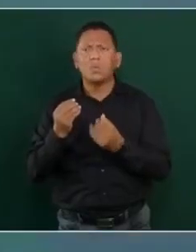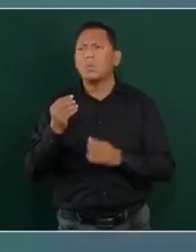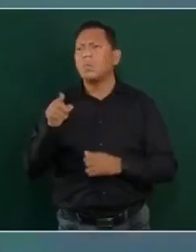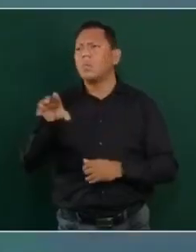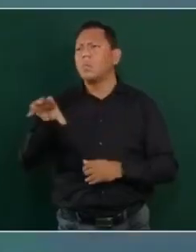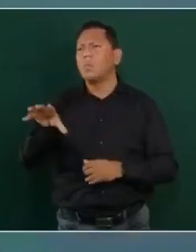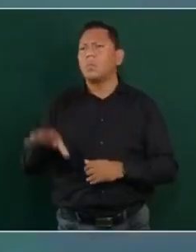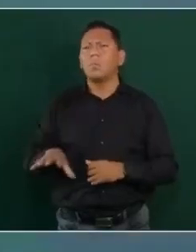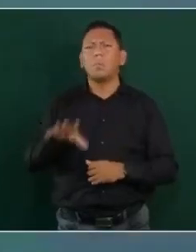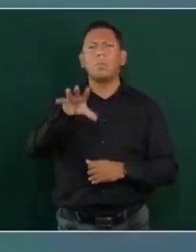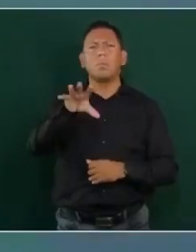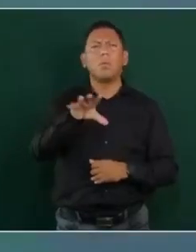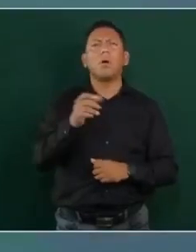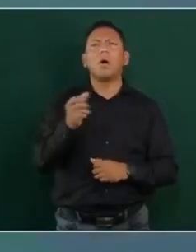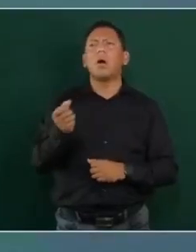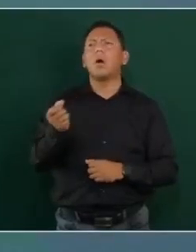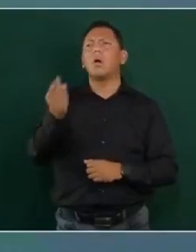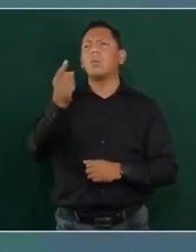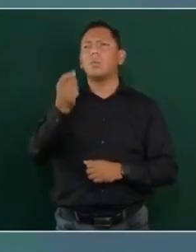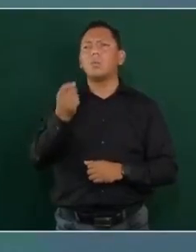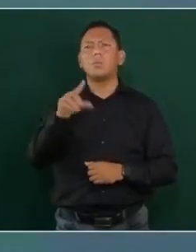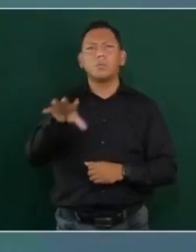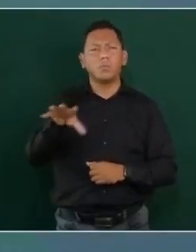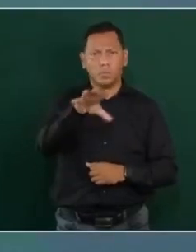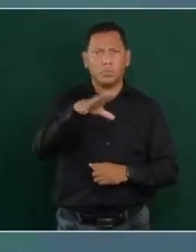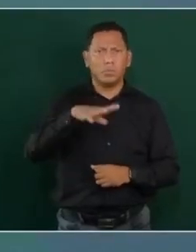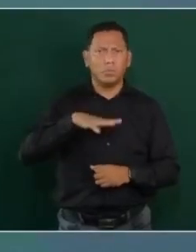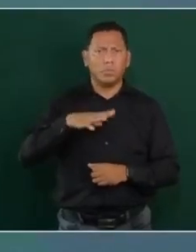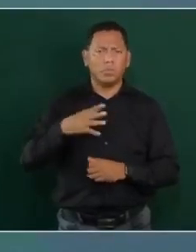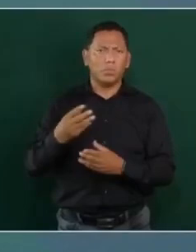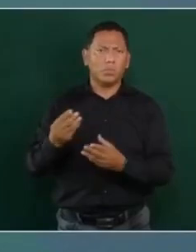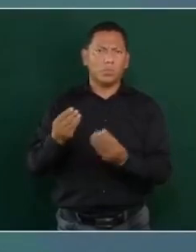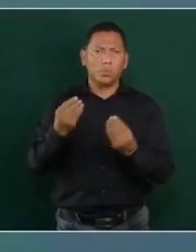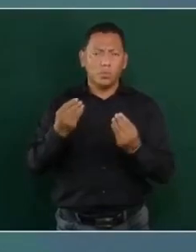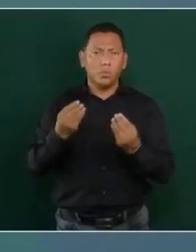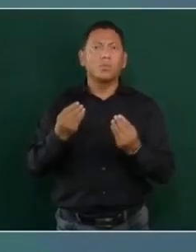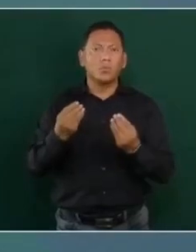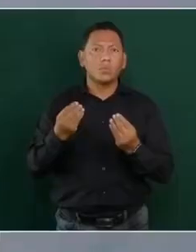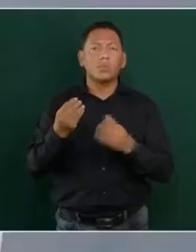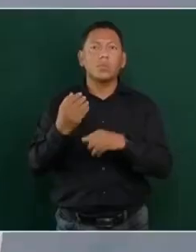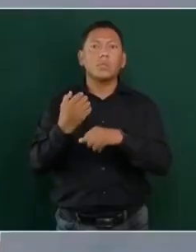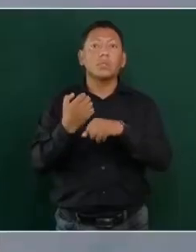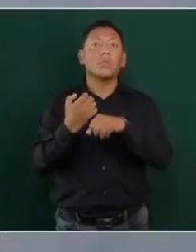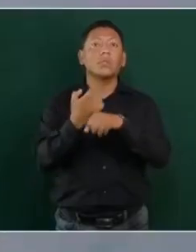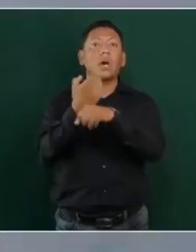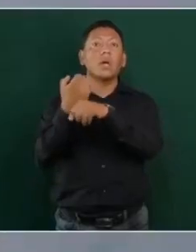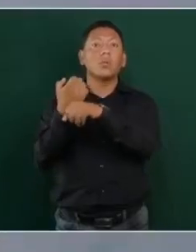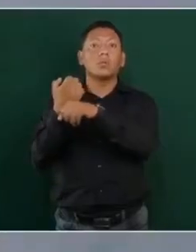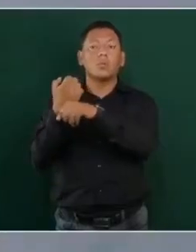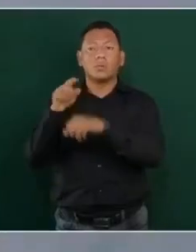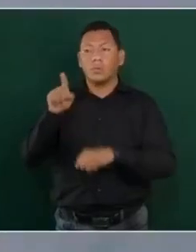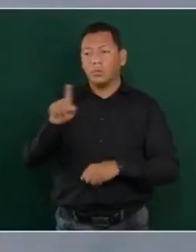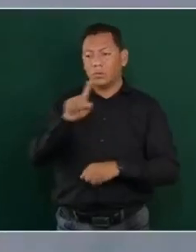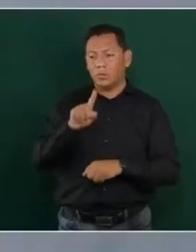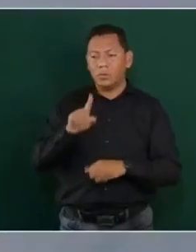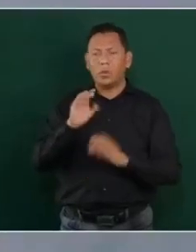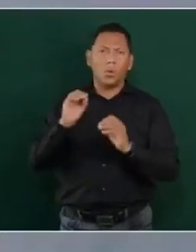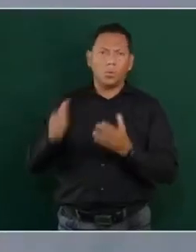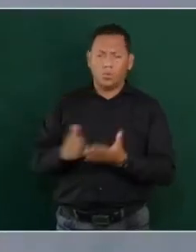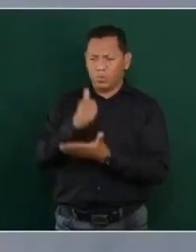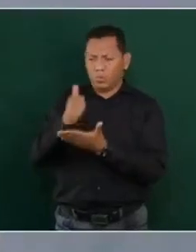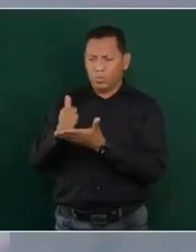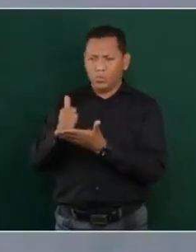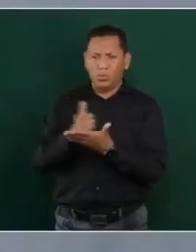estados o ciudades,